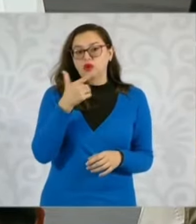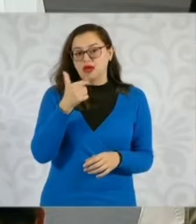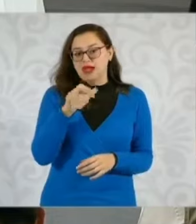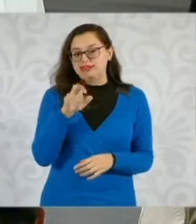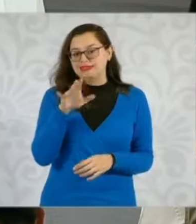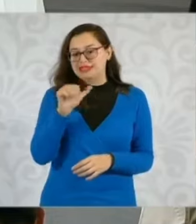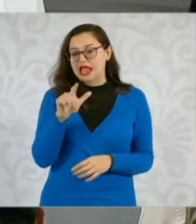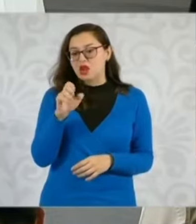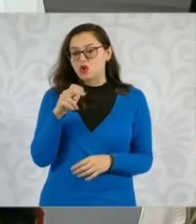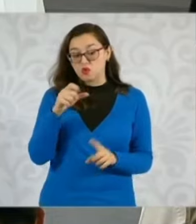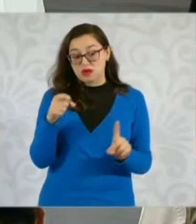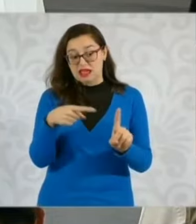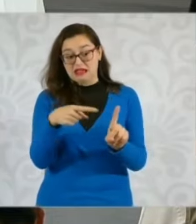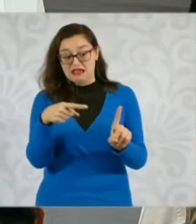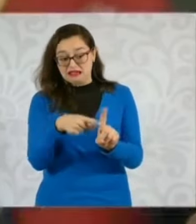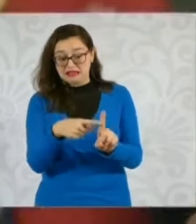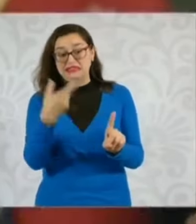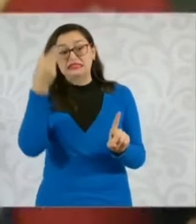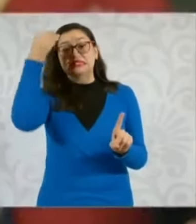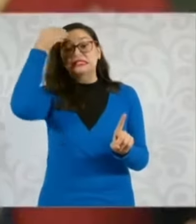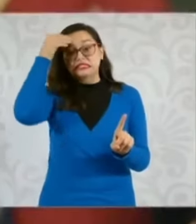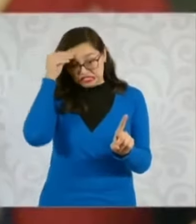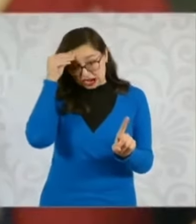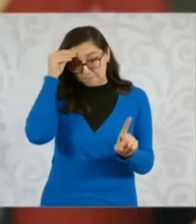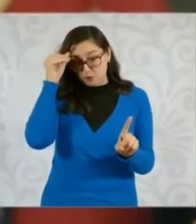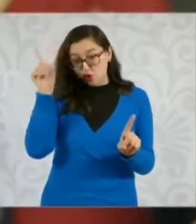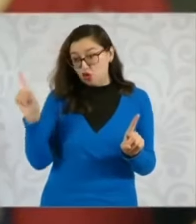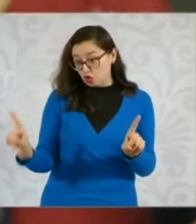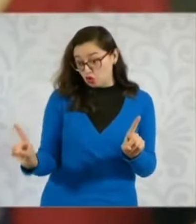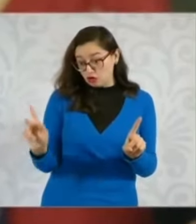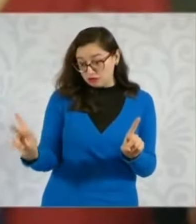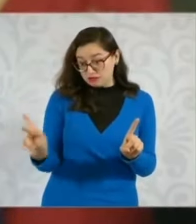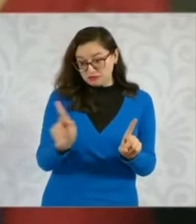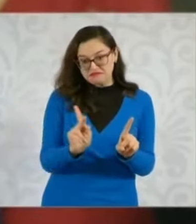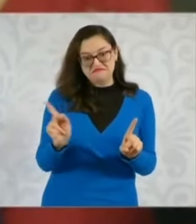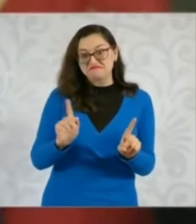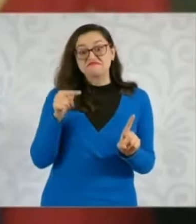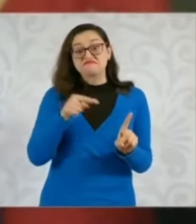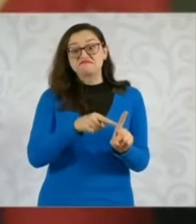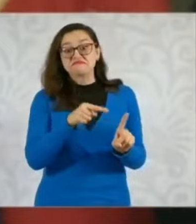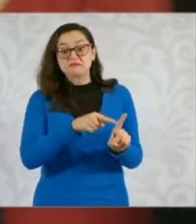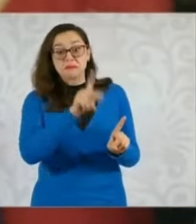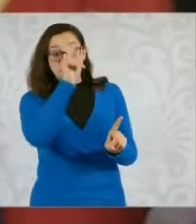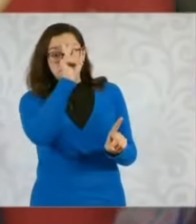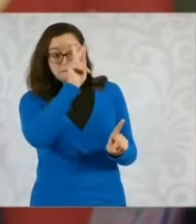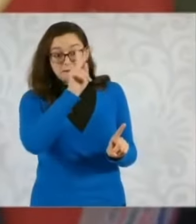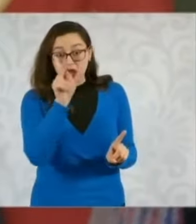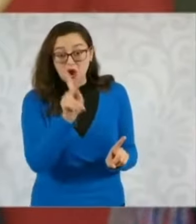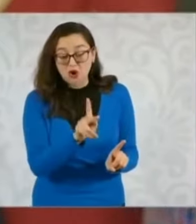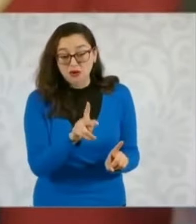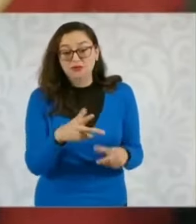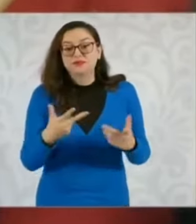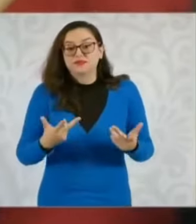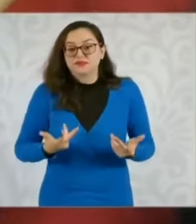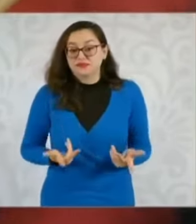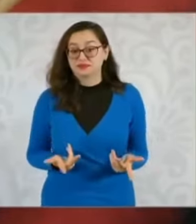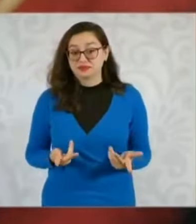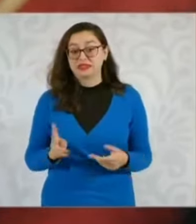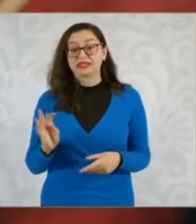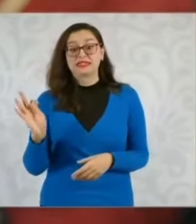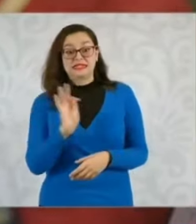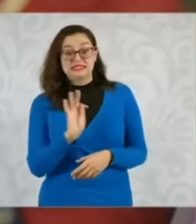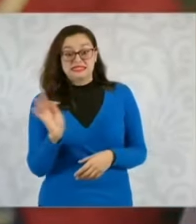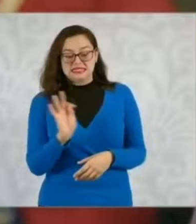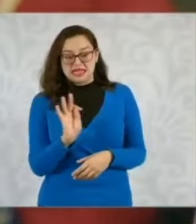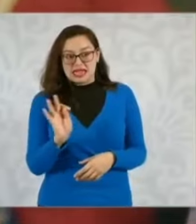¿es un mensaje también directo para los próximos funcionarios públicos en este país saber en dónde pueden terminar si ellos se coluden con